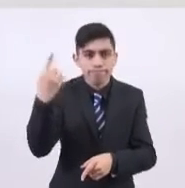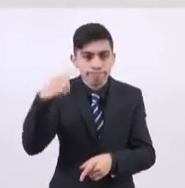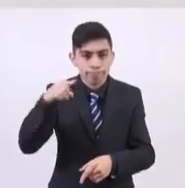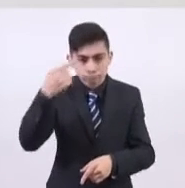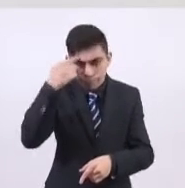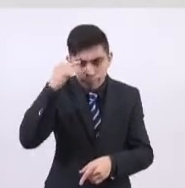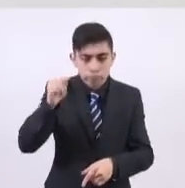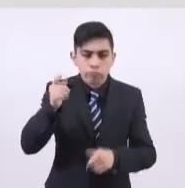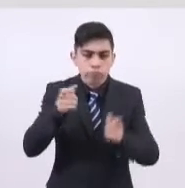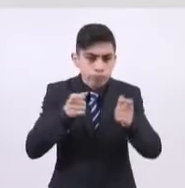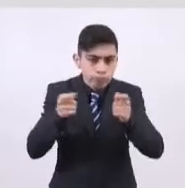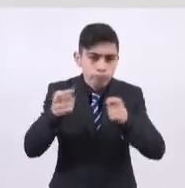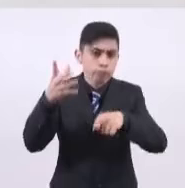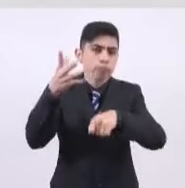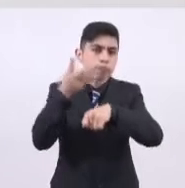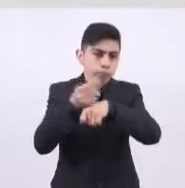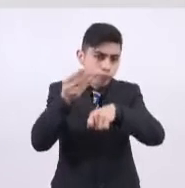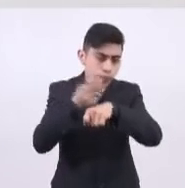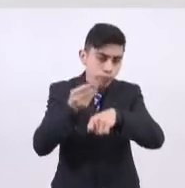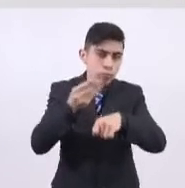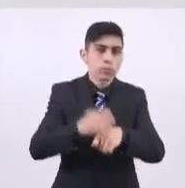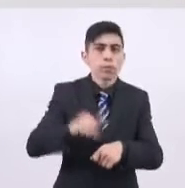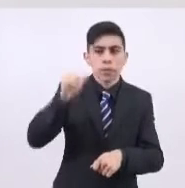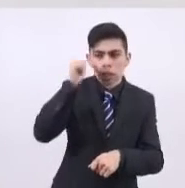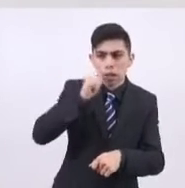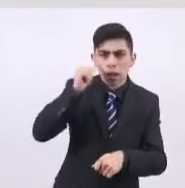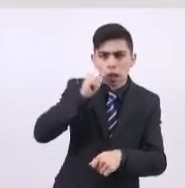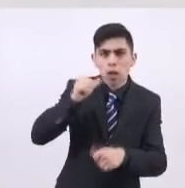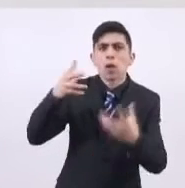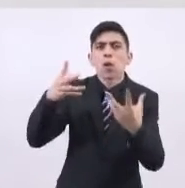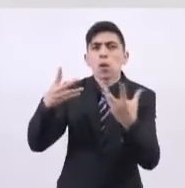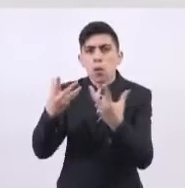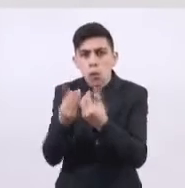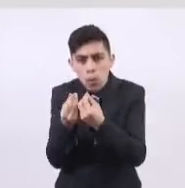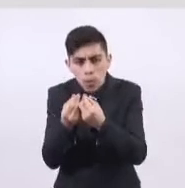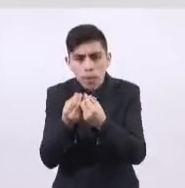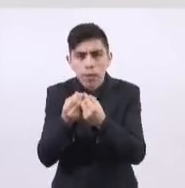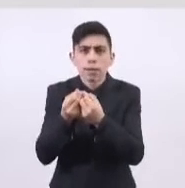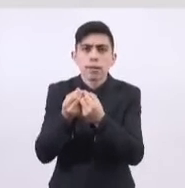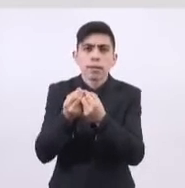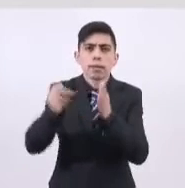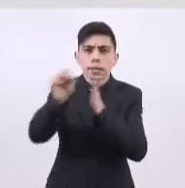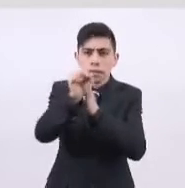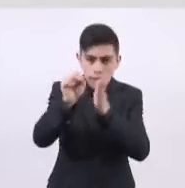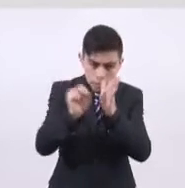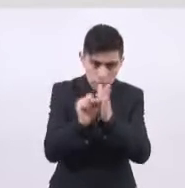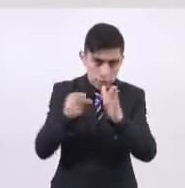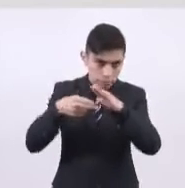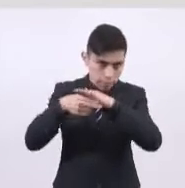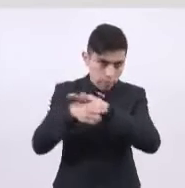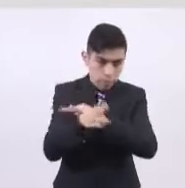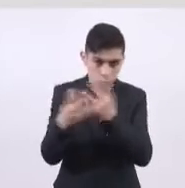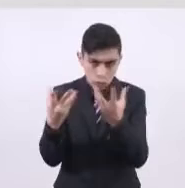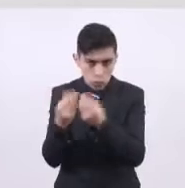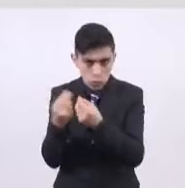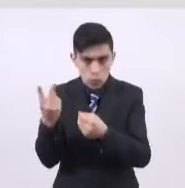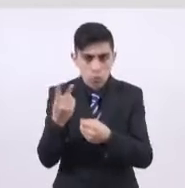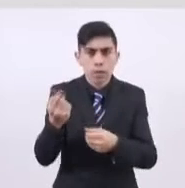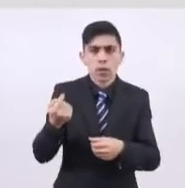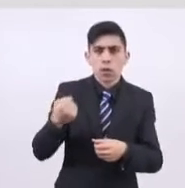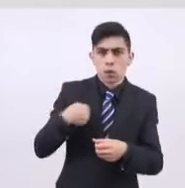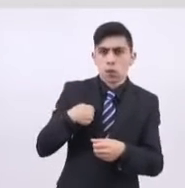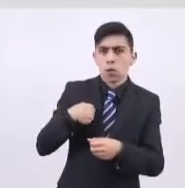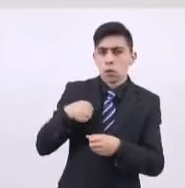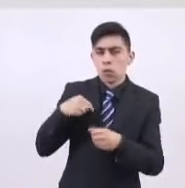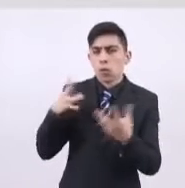del equipamiento requerido, siempre con el acompañamiento del sistema de transporte colectivo metro. Me reuniré con